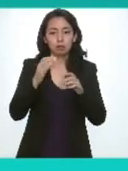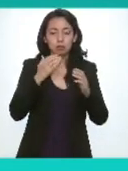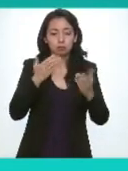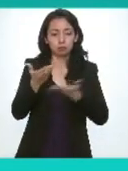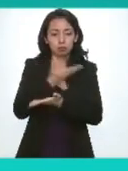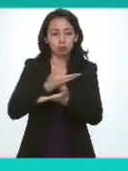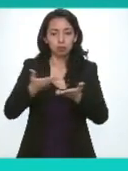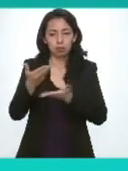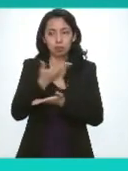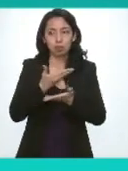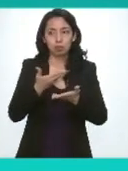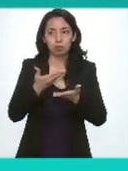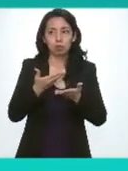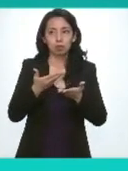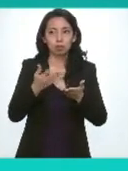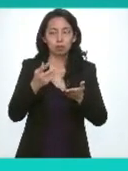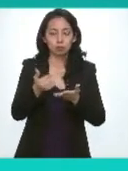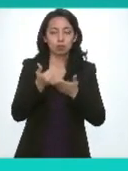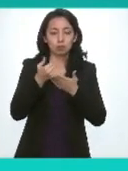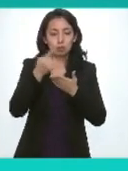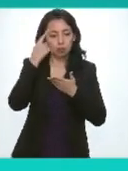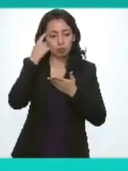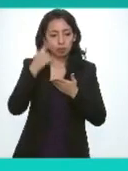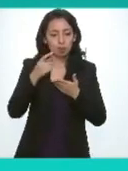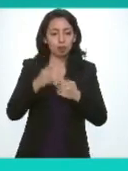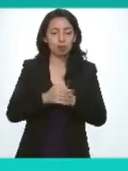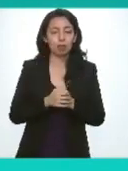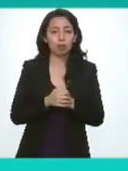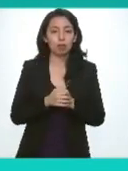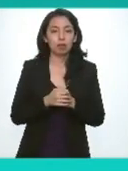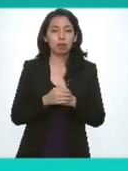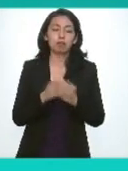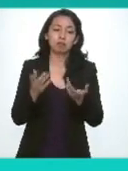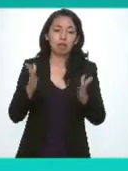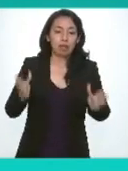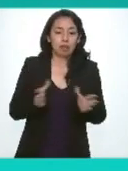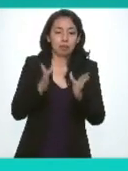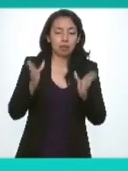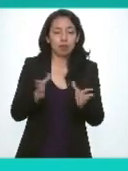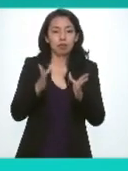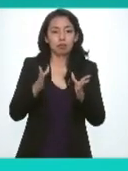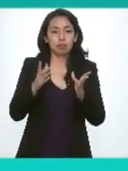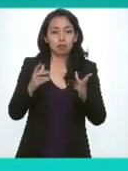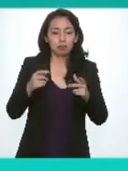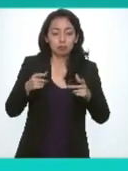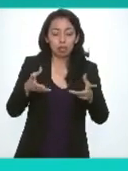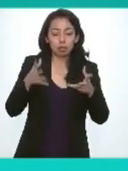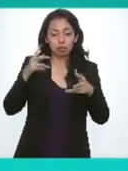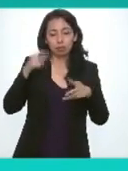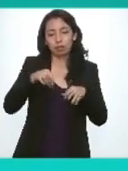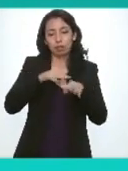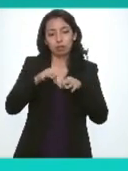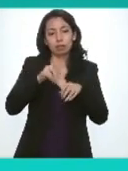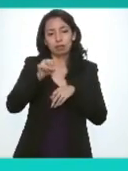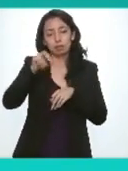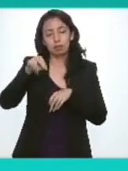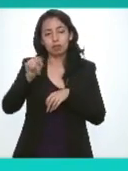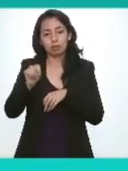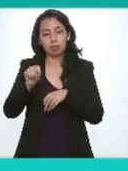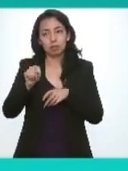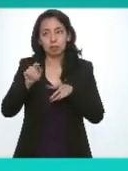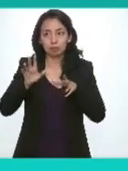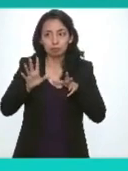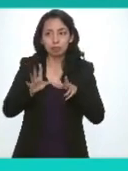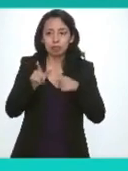cual somos parte y nos permite sin duda construir e impulsar al sistema nacional de transparencia